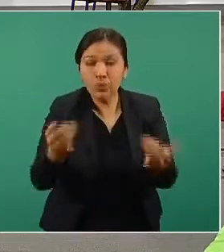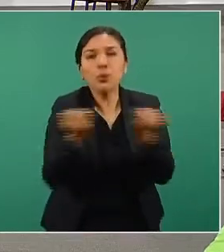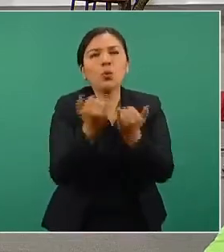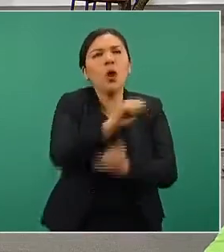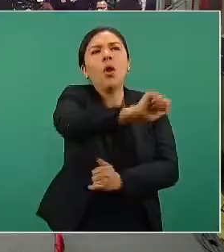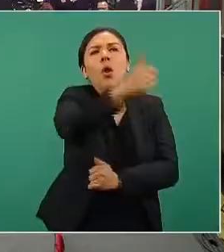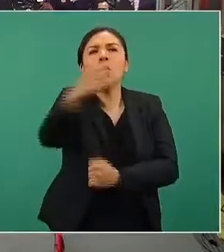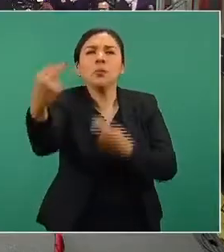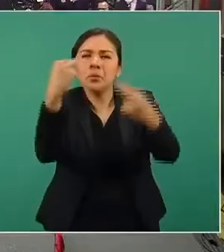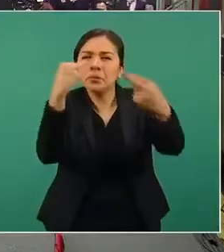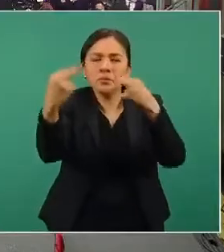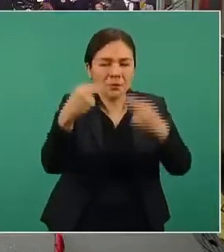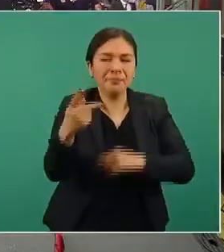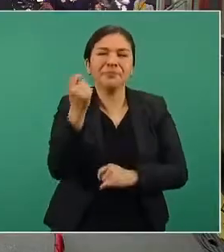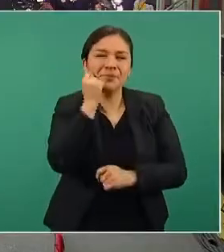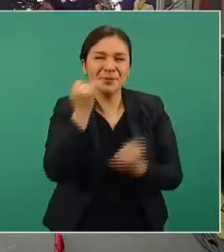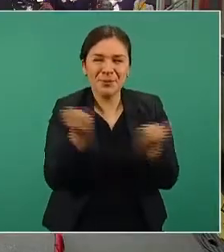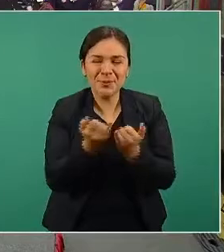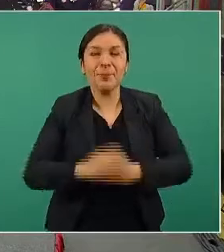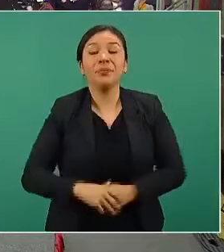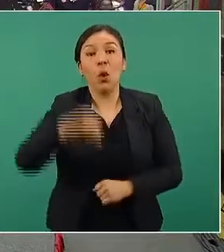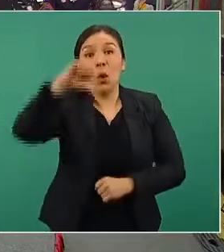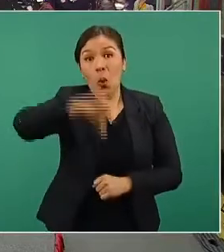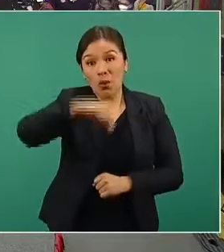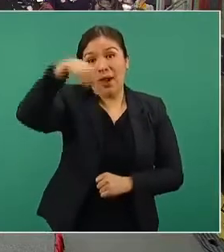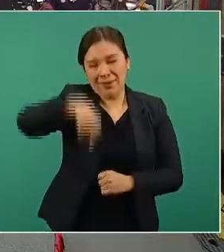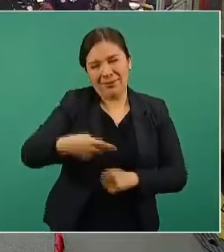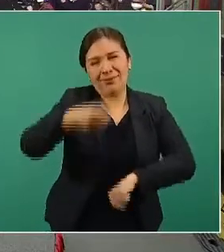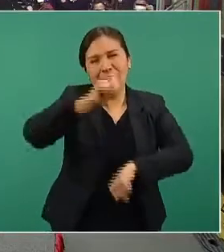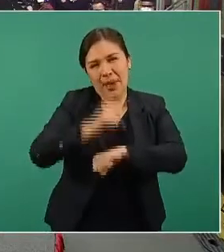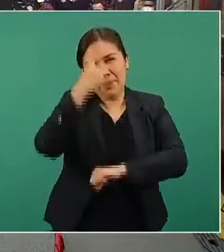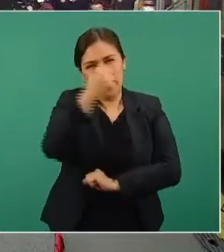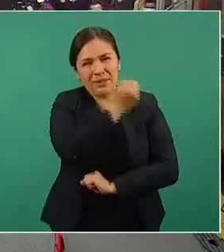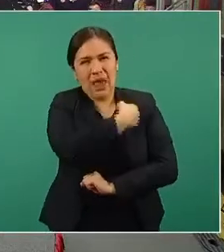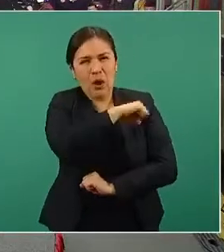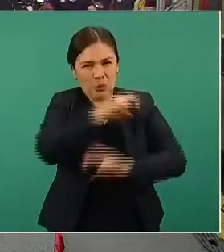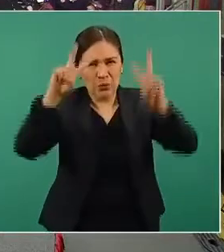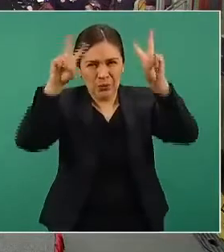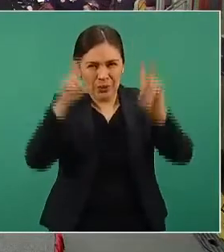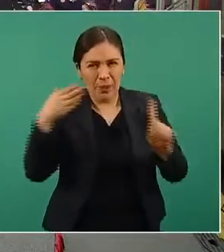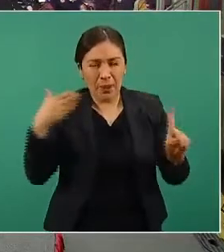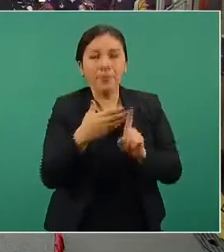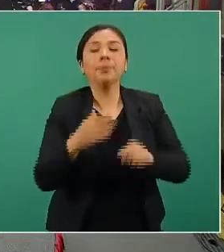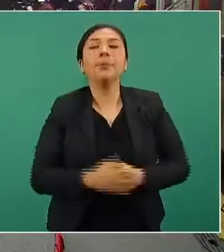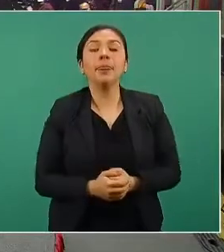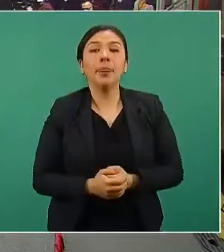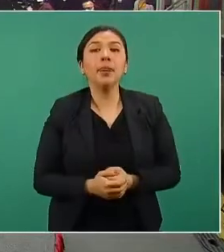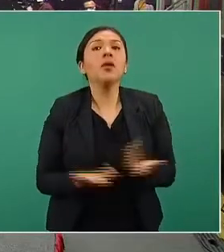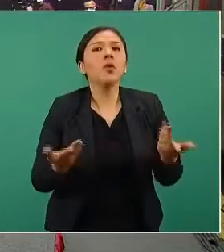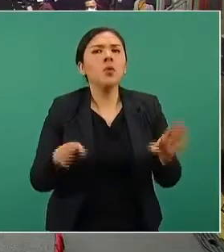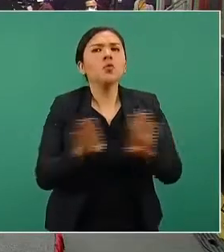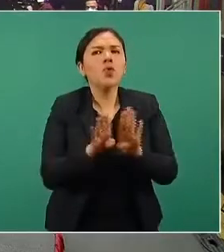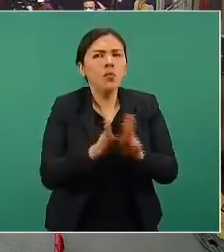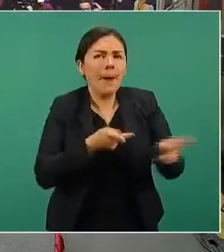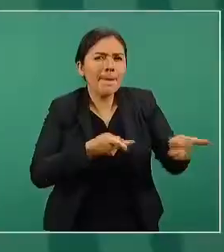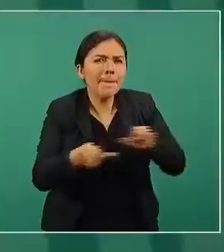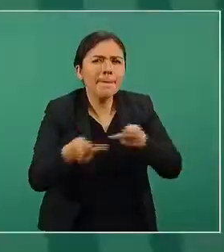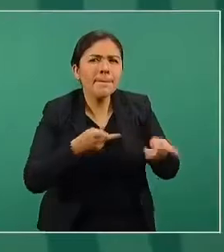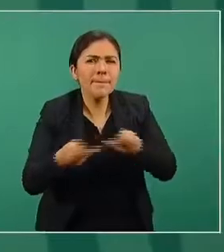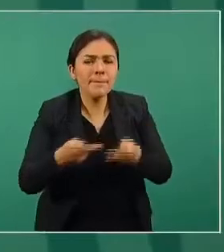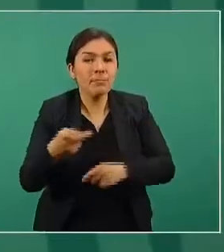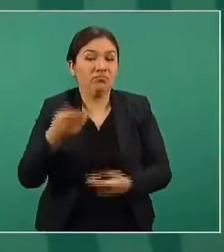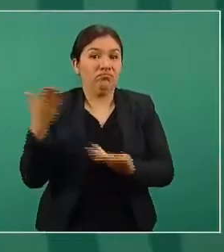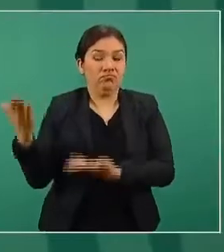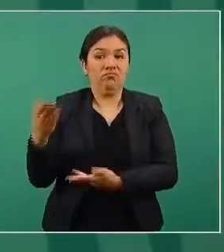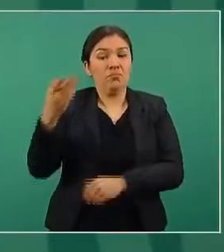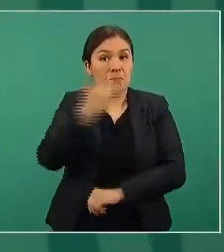desde otros lugares. Hoy en el pulso de la salud, con la táctica y la estrategia dirigidas por